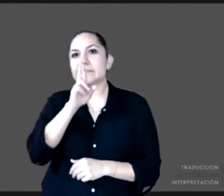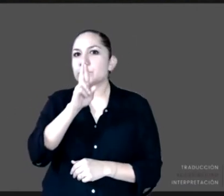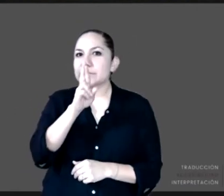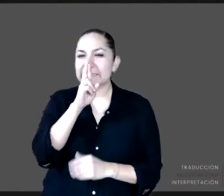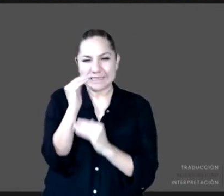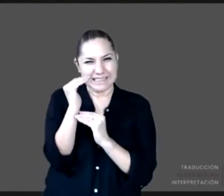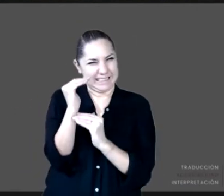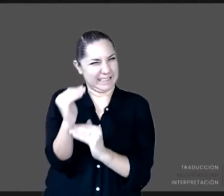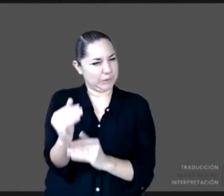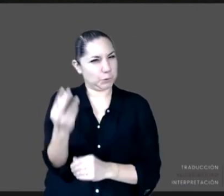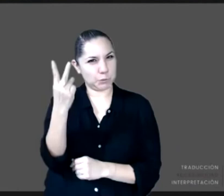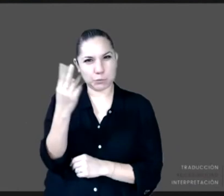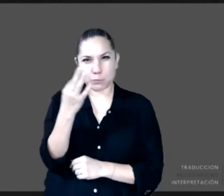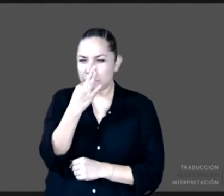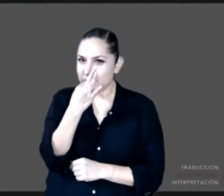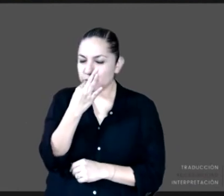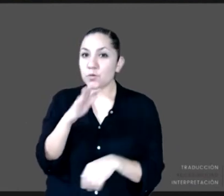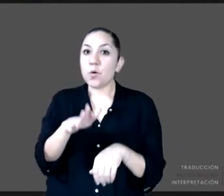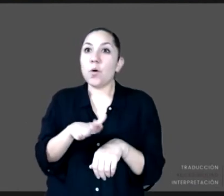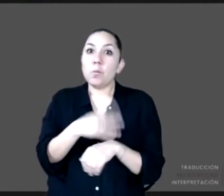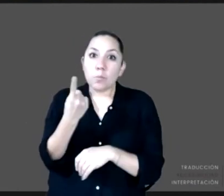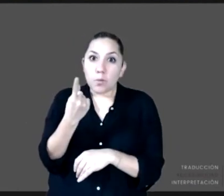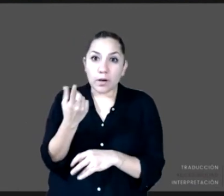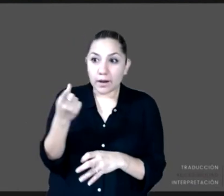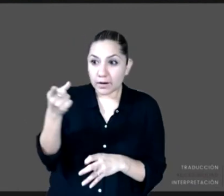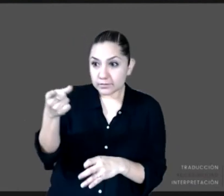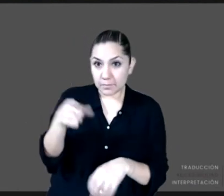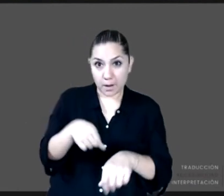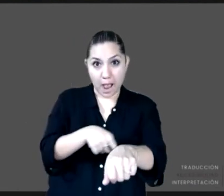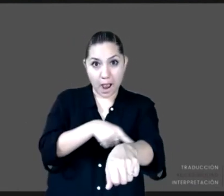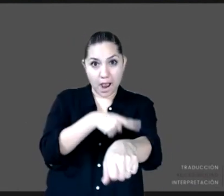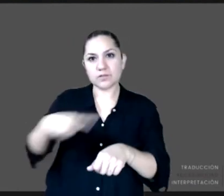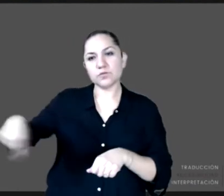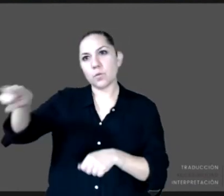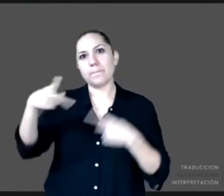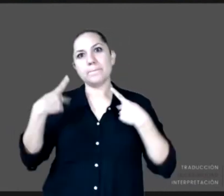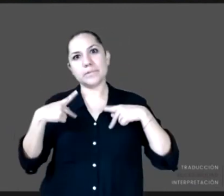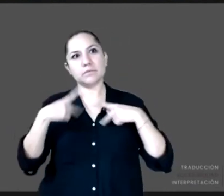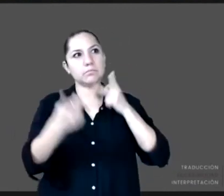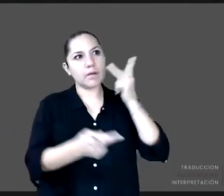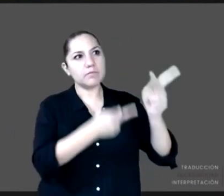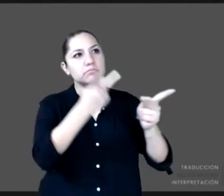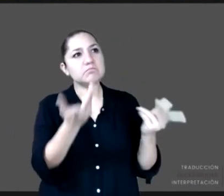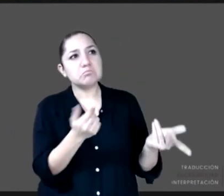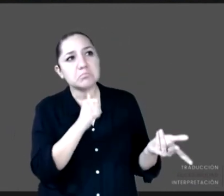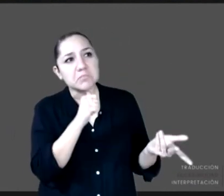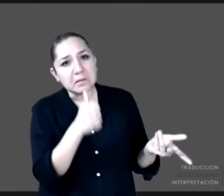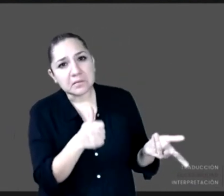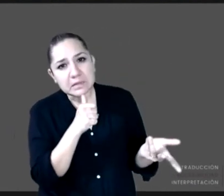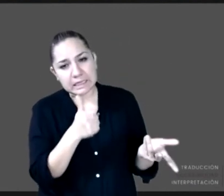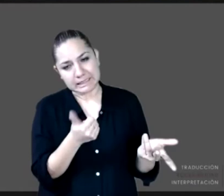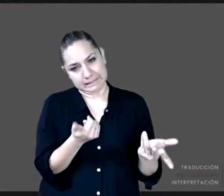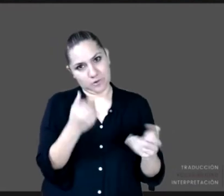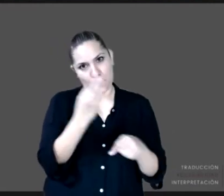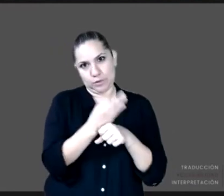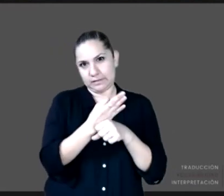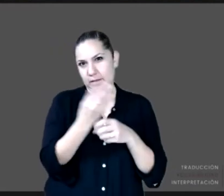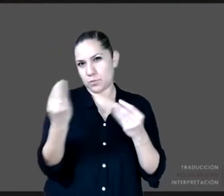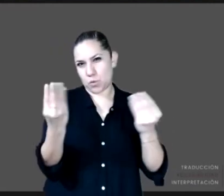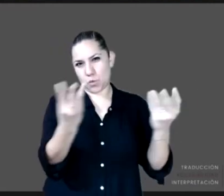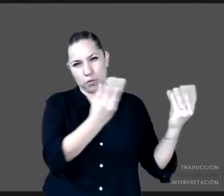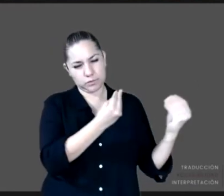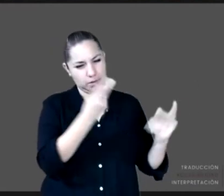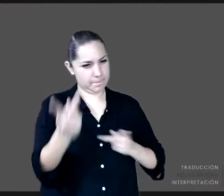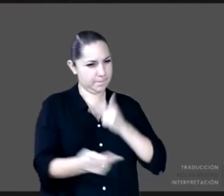porque si no, vamos a dejar muy insatisfecho al público porque hay una larga lista de preguntas. Bueno, Luis Fuentes, regresamos contigo. Espero que no nos